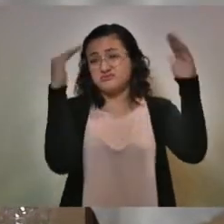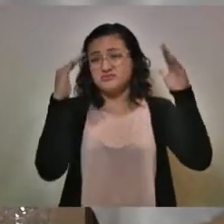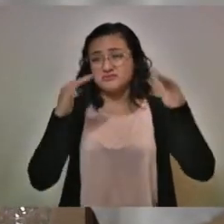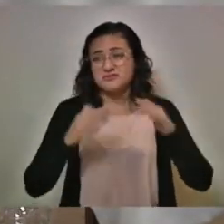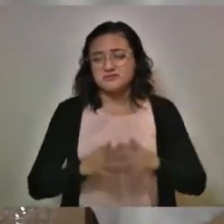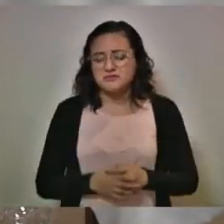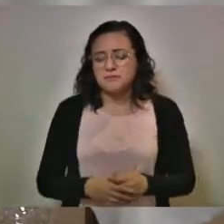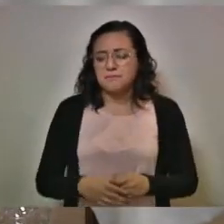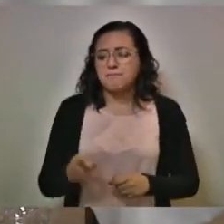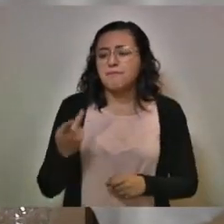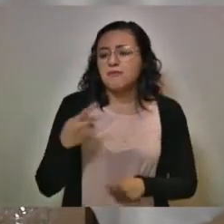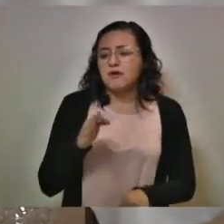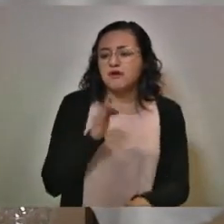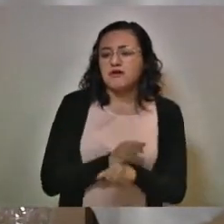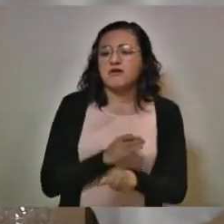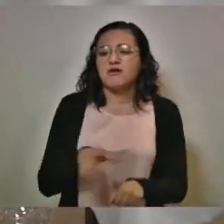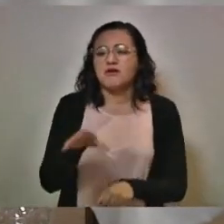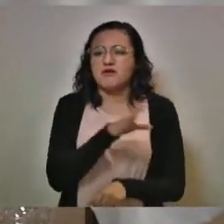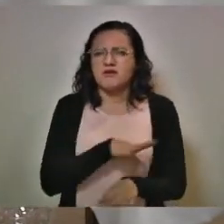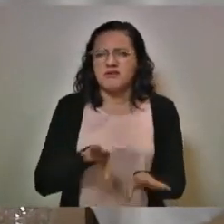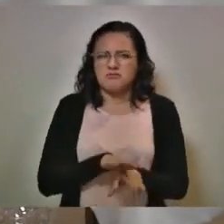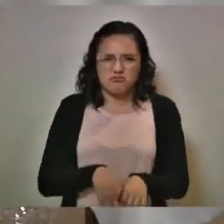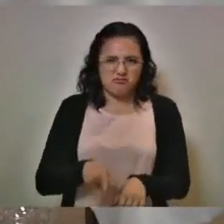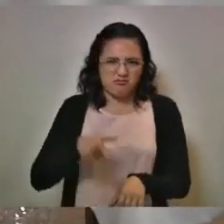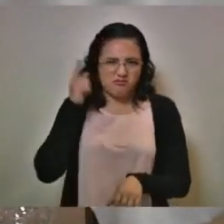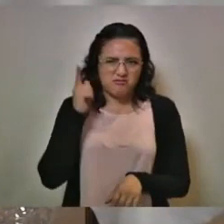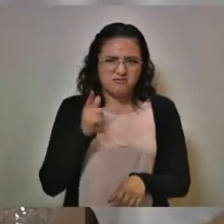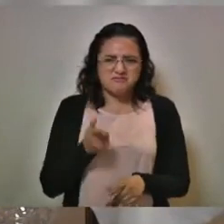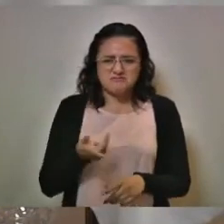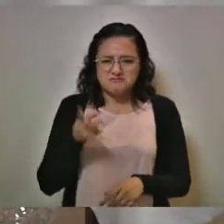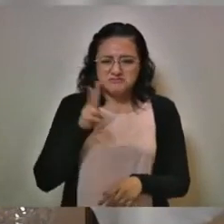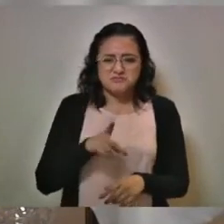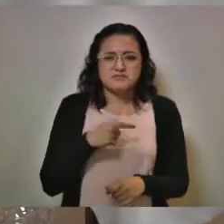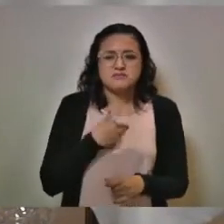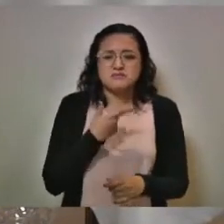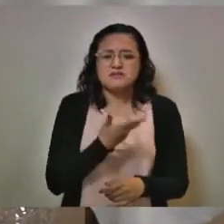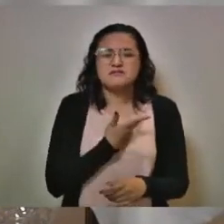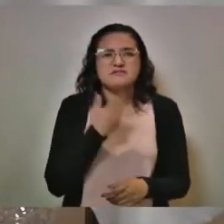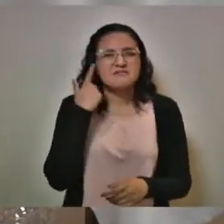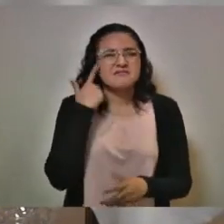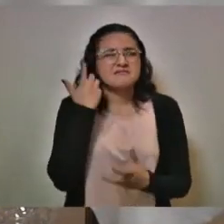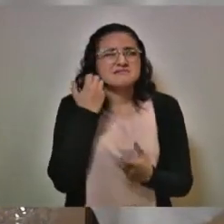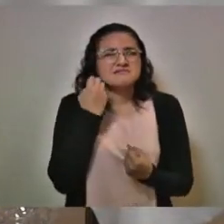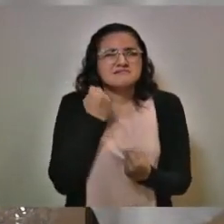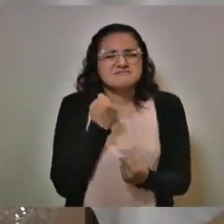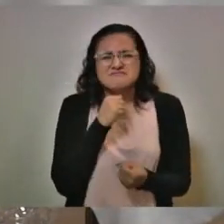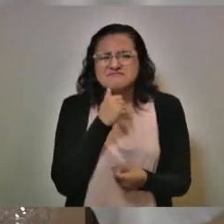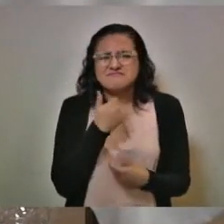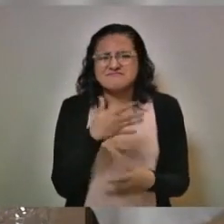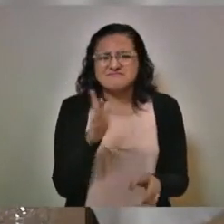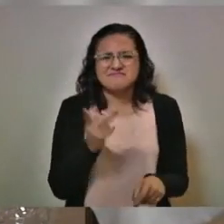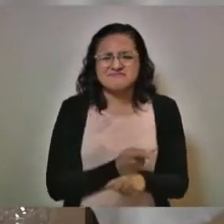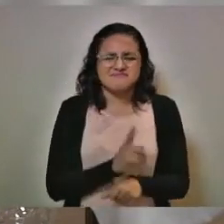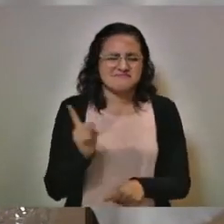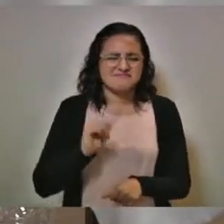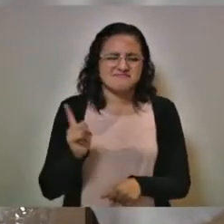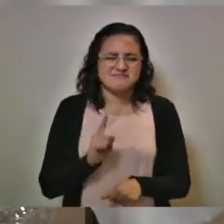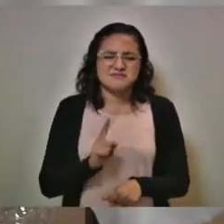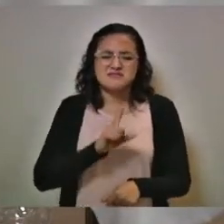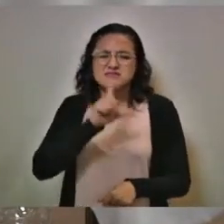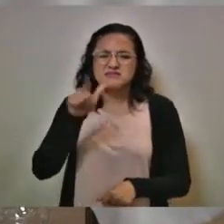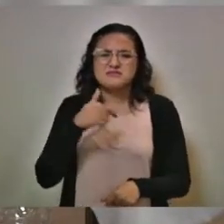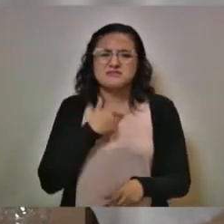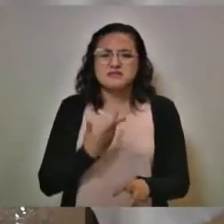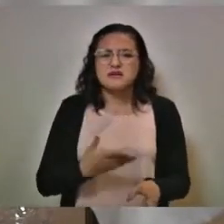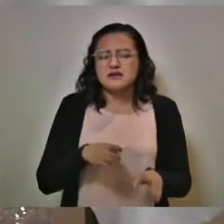Pero como son psicópatas, al final del día no tienen remordimiento alguno. Y para